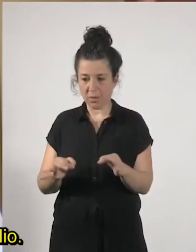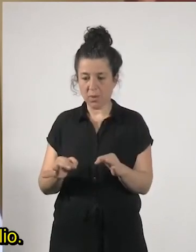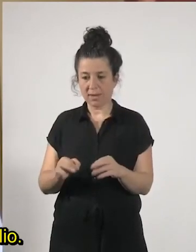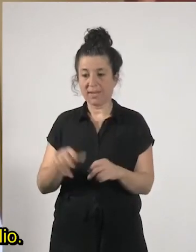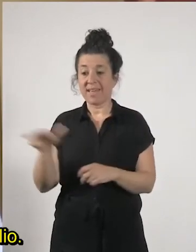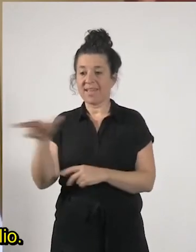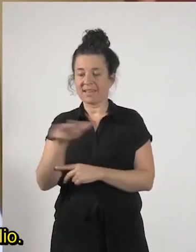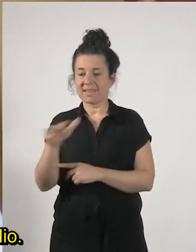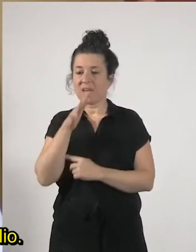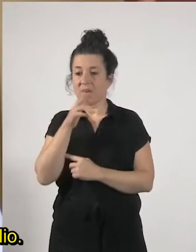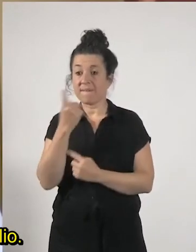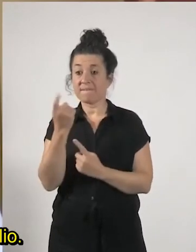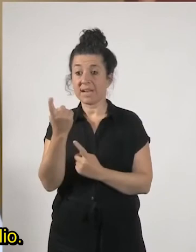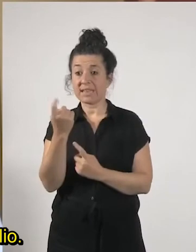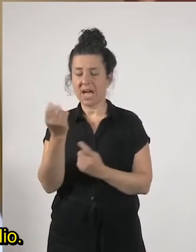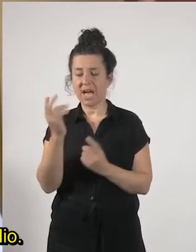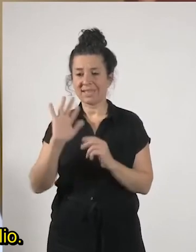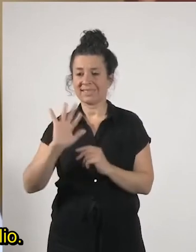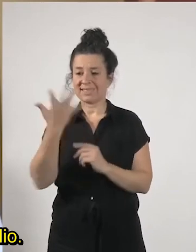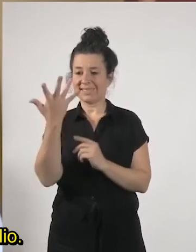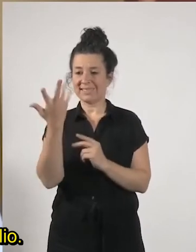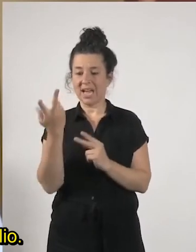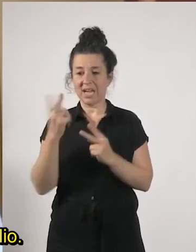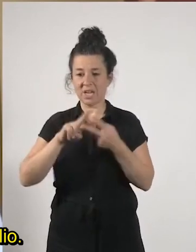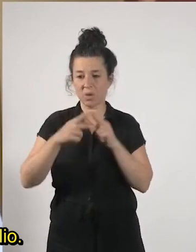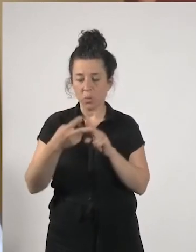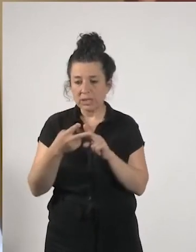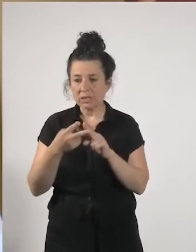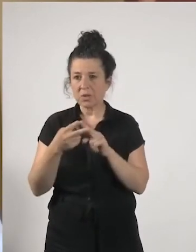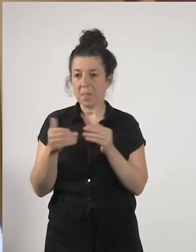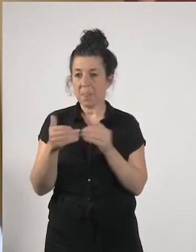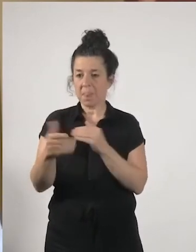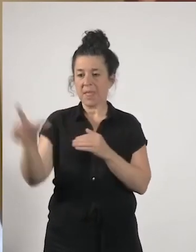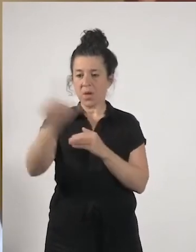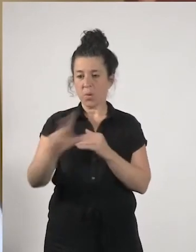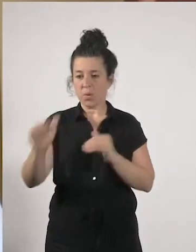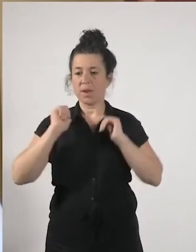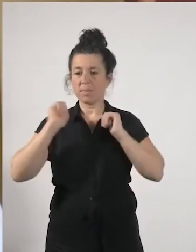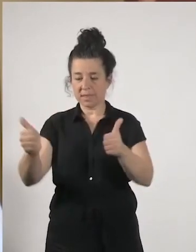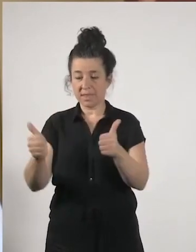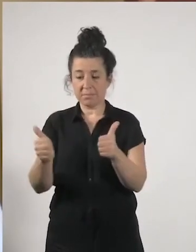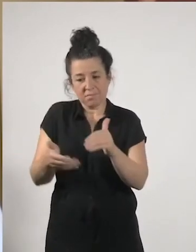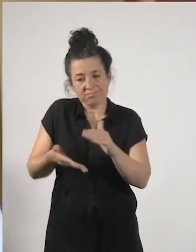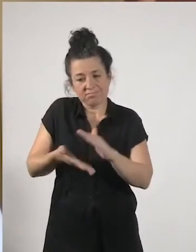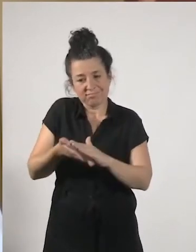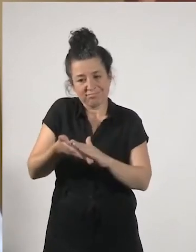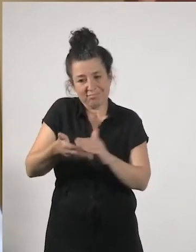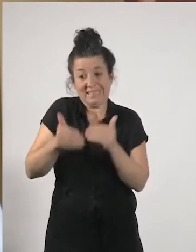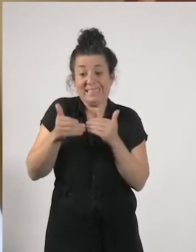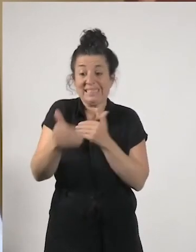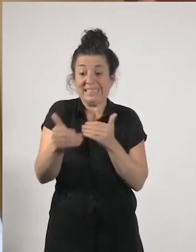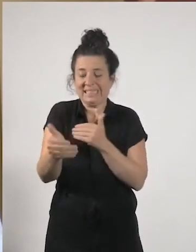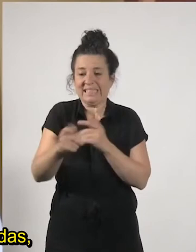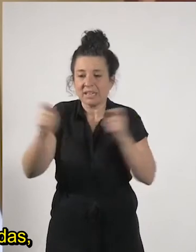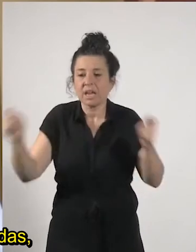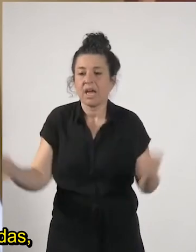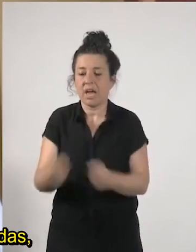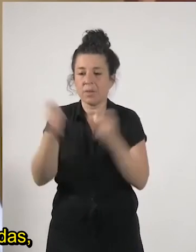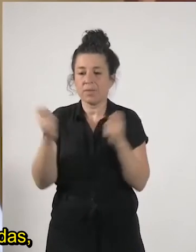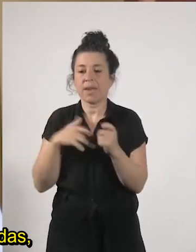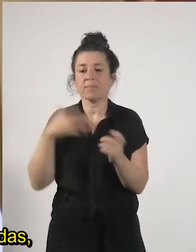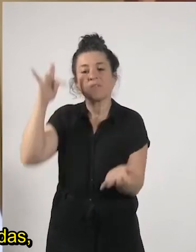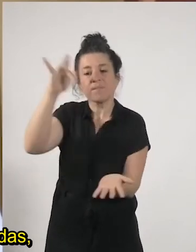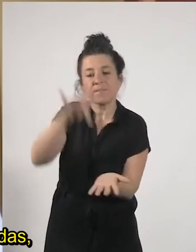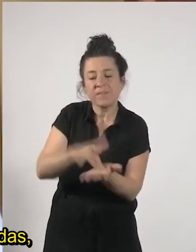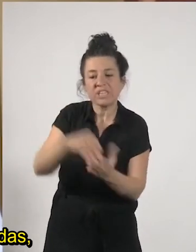sesión que será las primeros días de julio iremos anunciando el día exacto el contenido y las